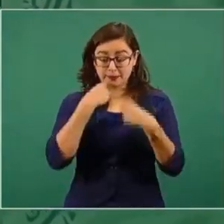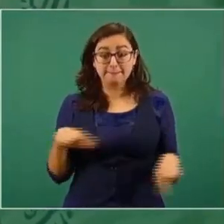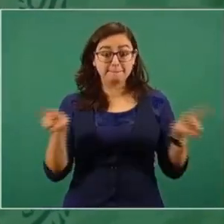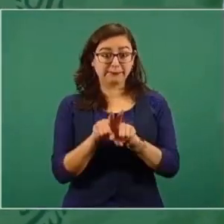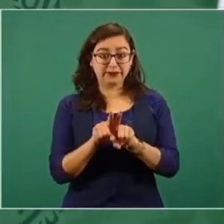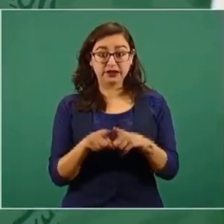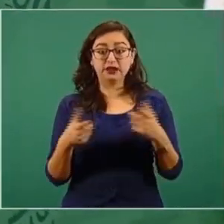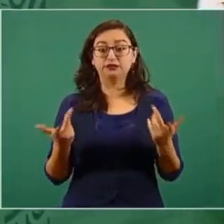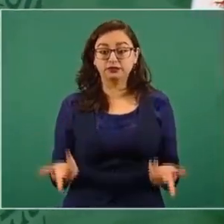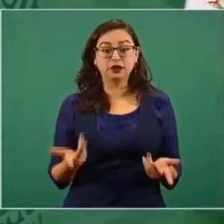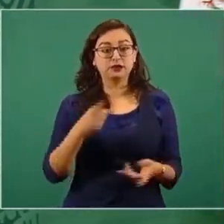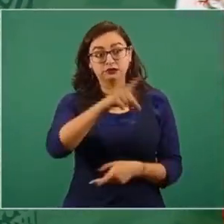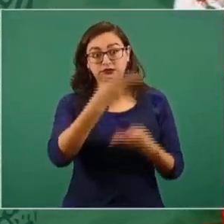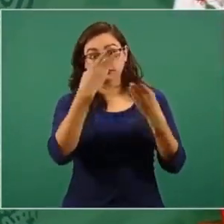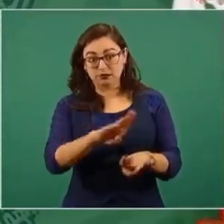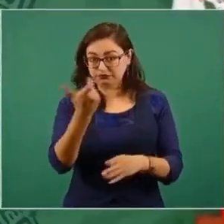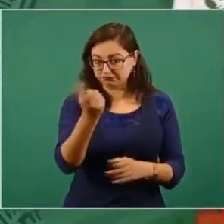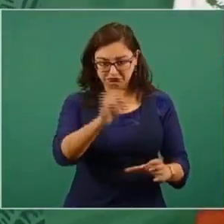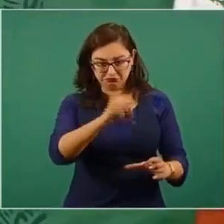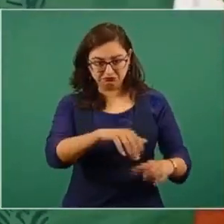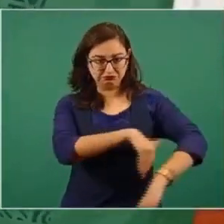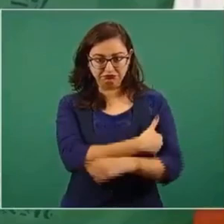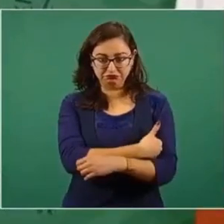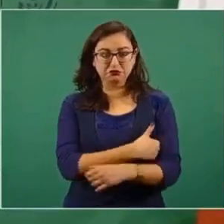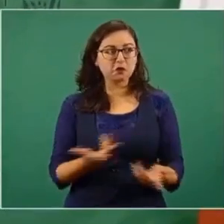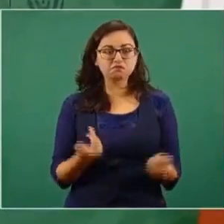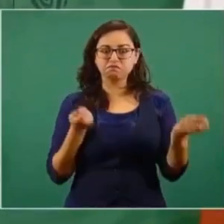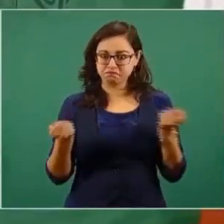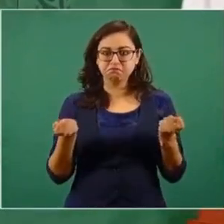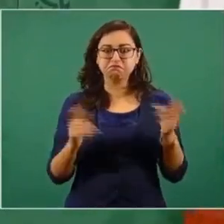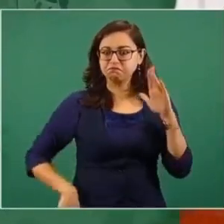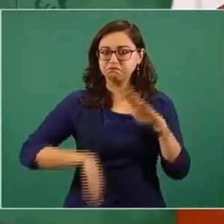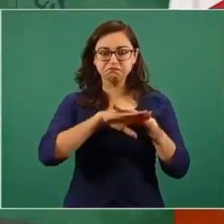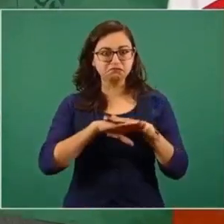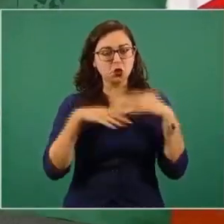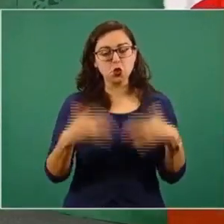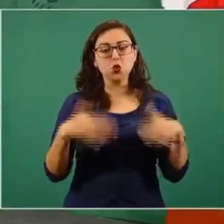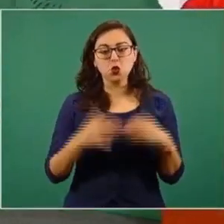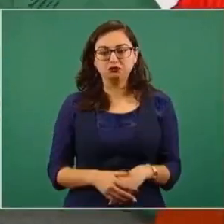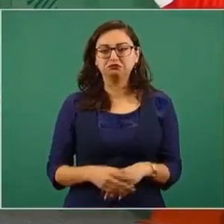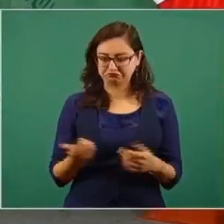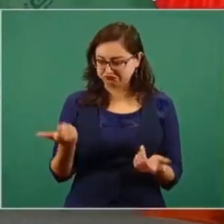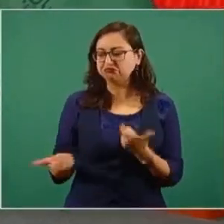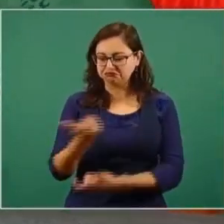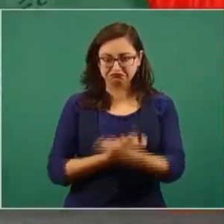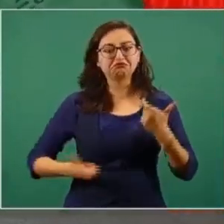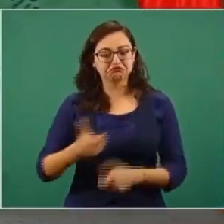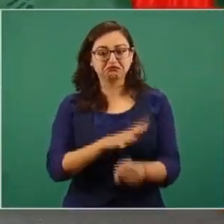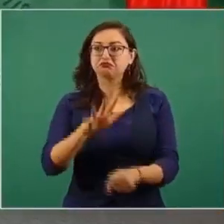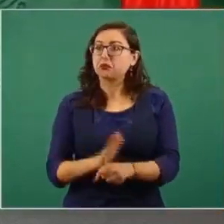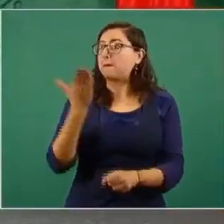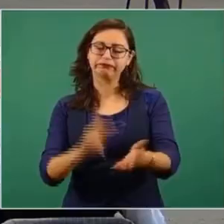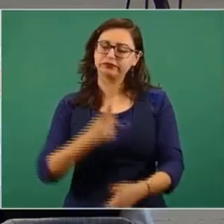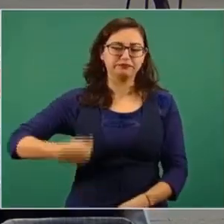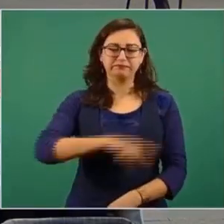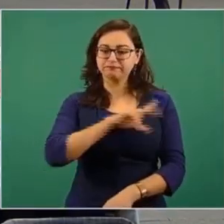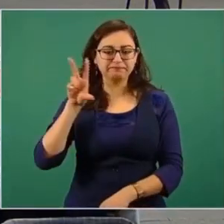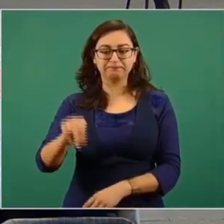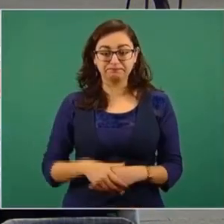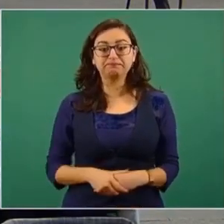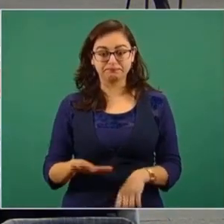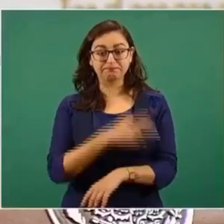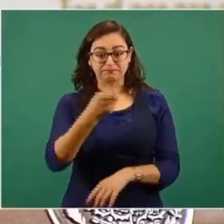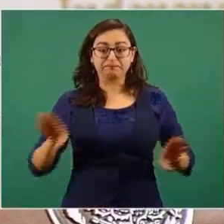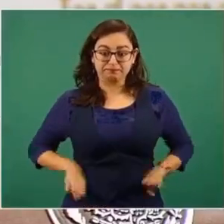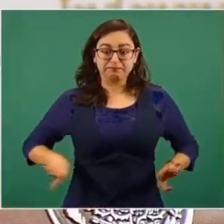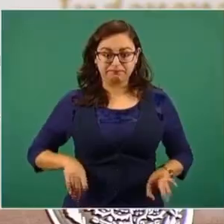También las reservas del Banco de México, récord, tenemos finanzas públicas sanas, no hemos recurrido a deuda, por